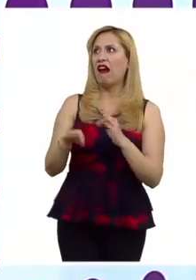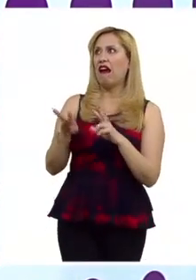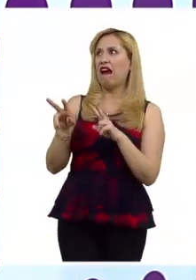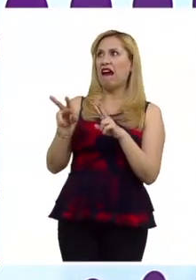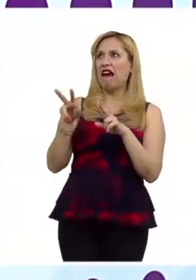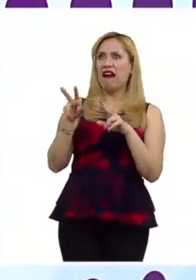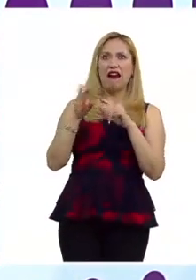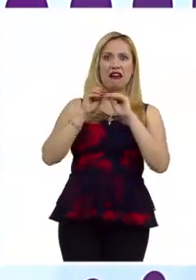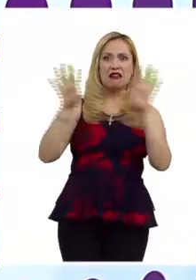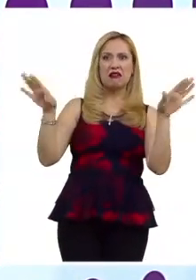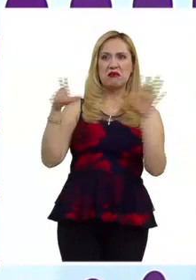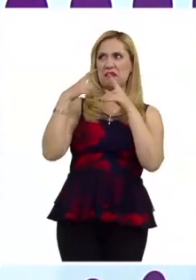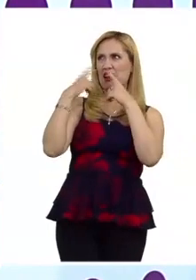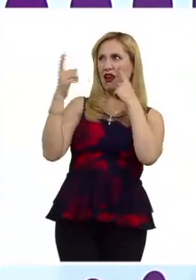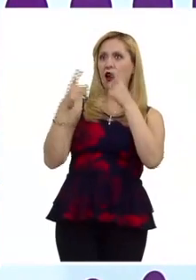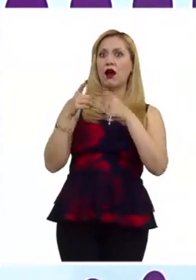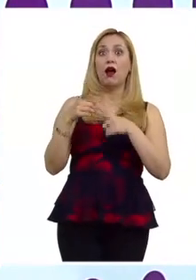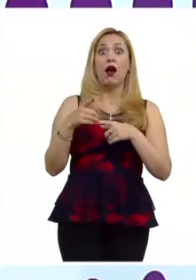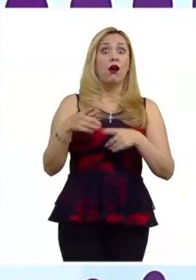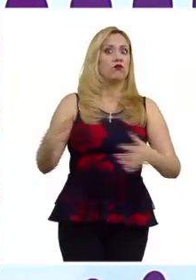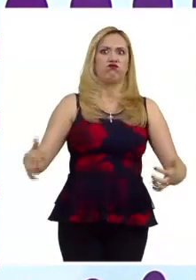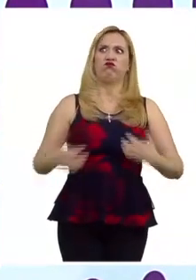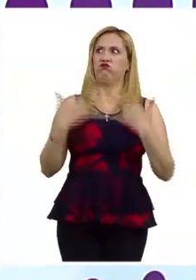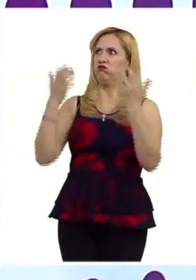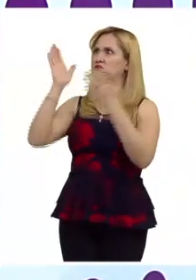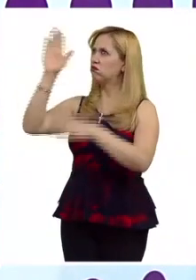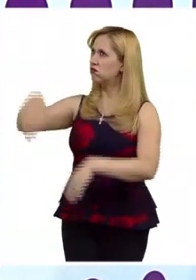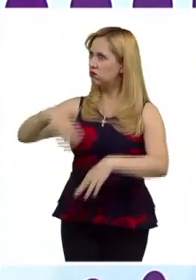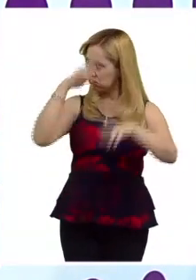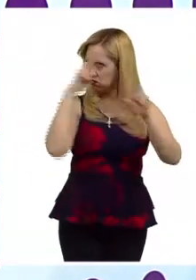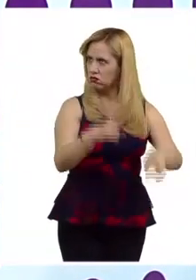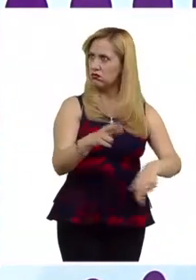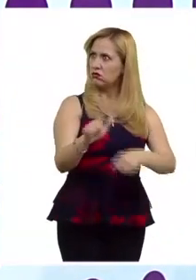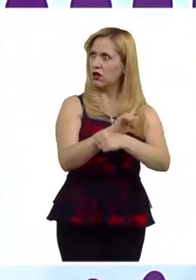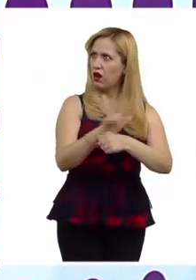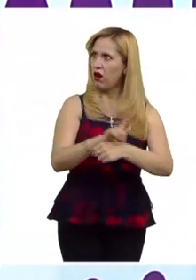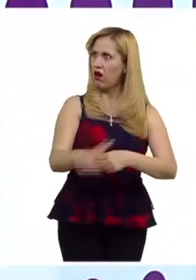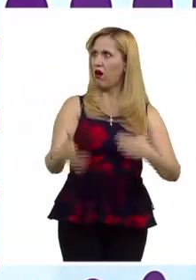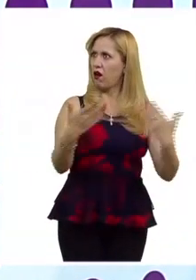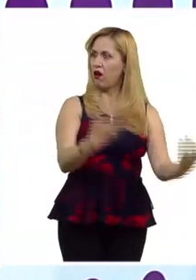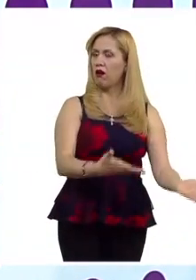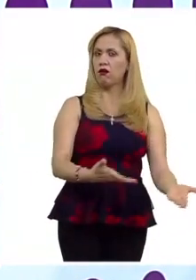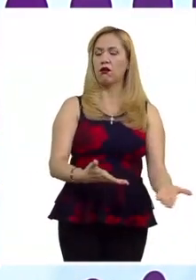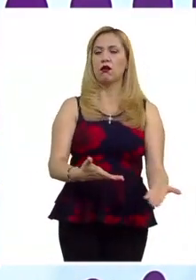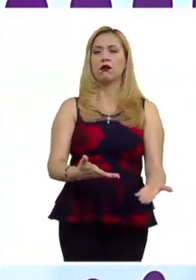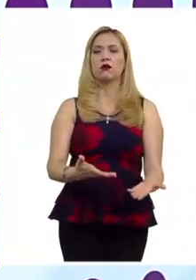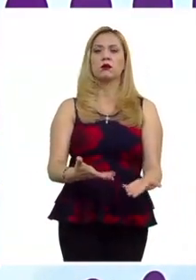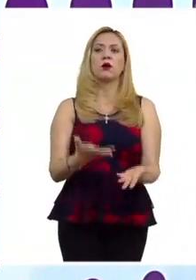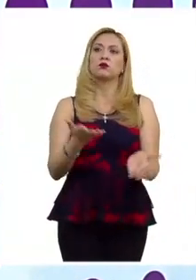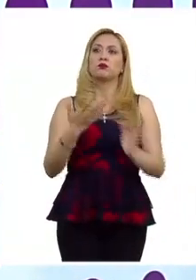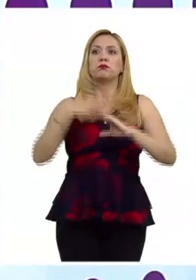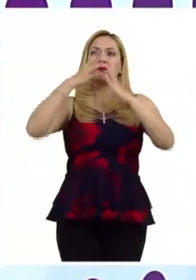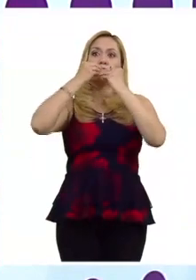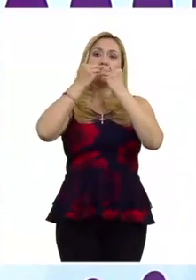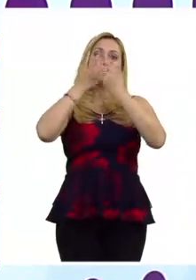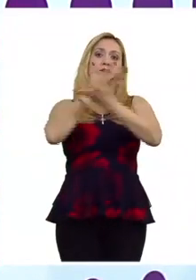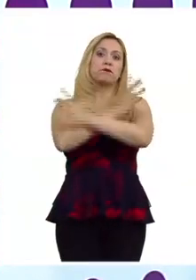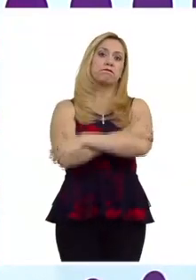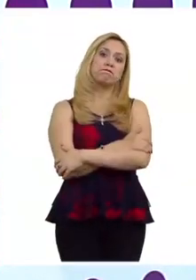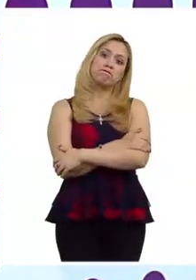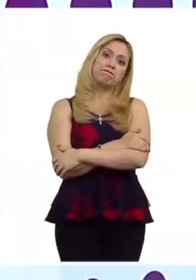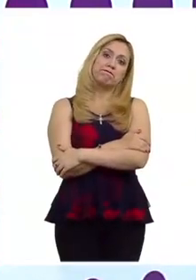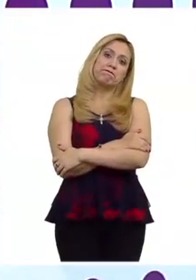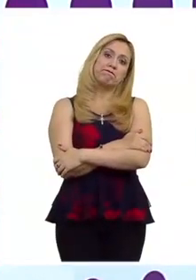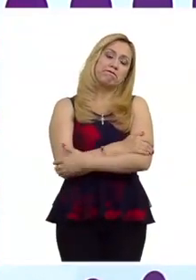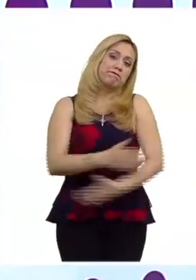es que estas personas, bueno, no fue el caso de Nicolás Alvarado, pero que otras personas puedan considerarse mártires de la censura, como